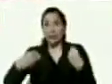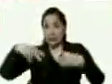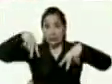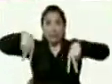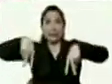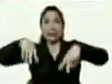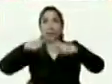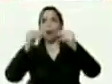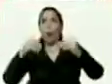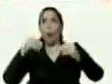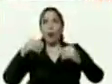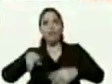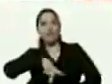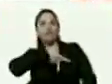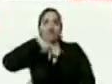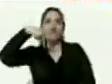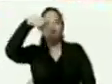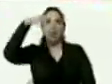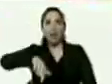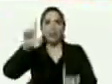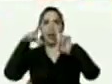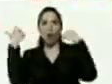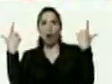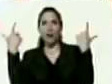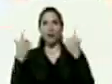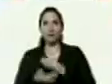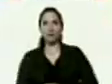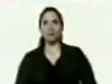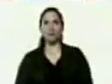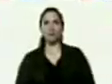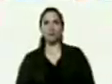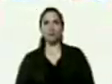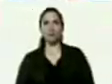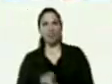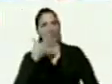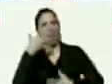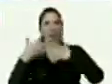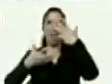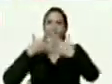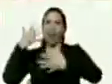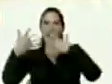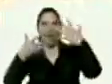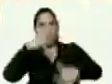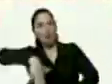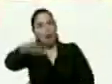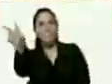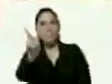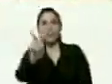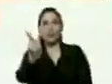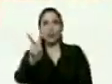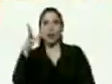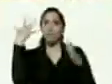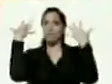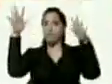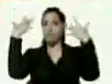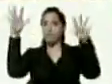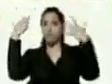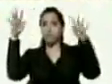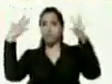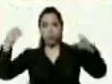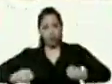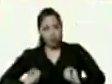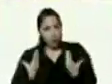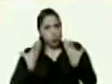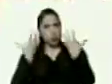pasiones aquí en la guaira y en toda Venezuela aplausos emocionados